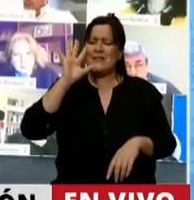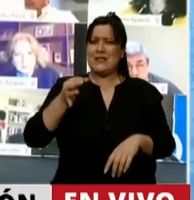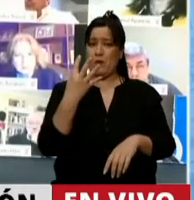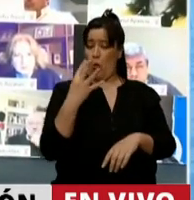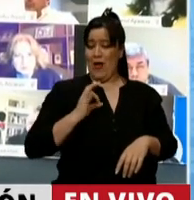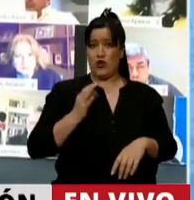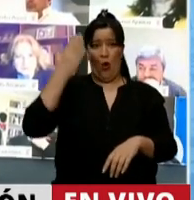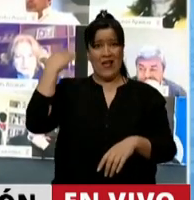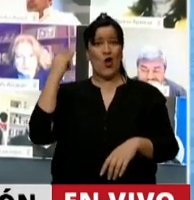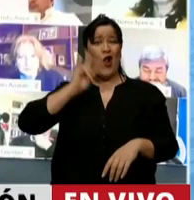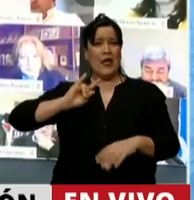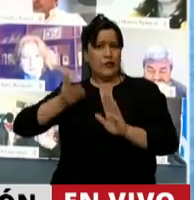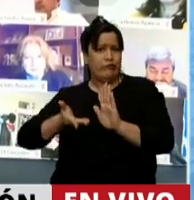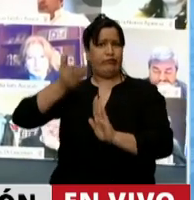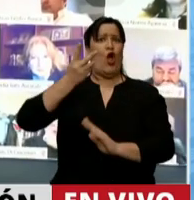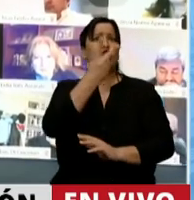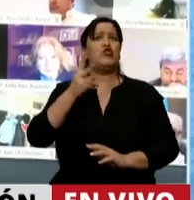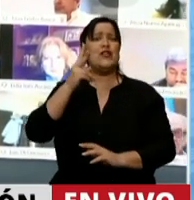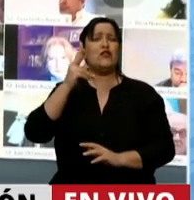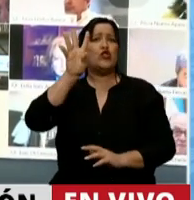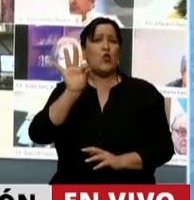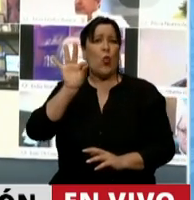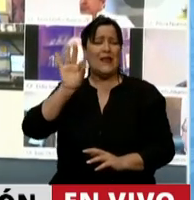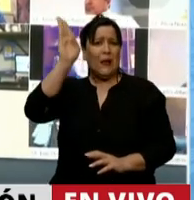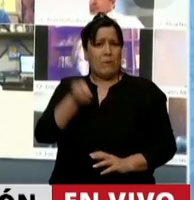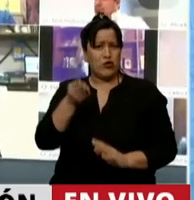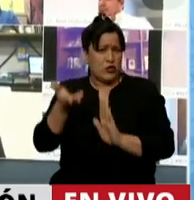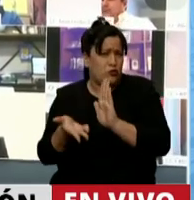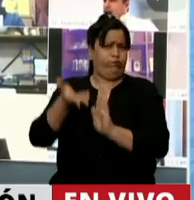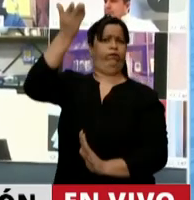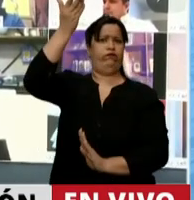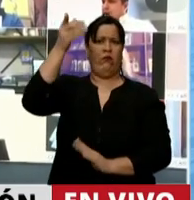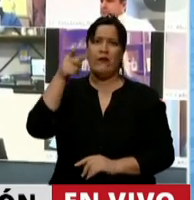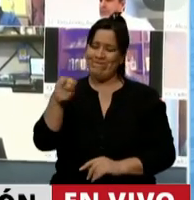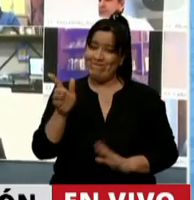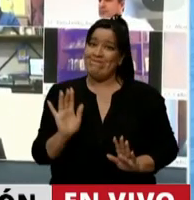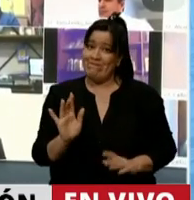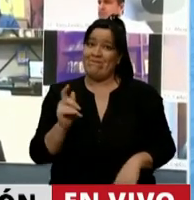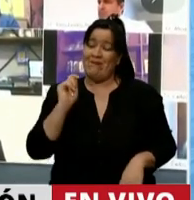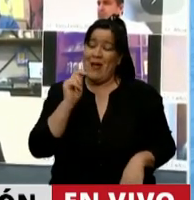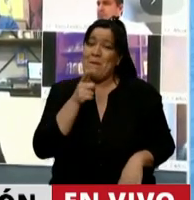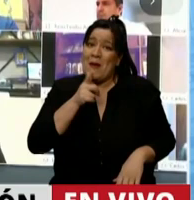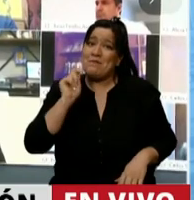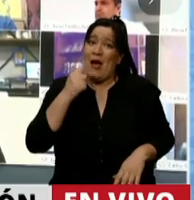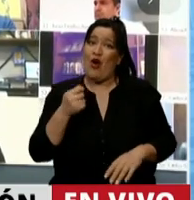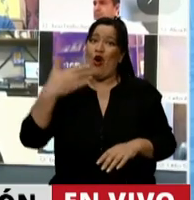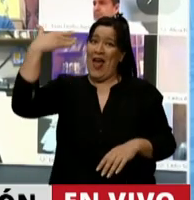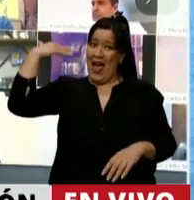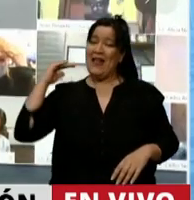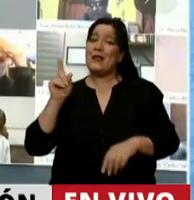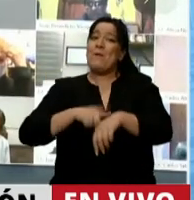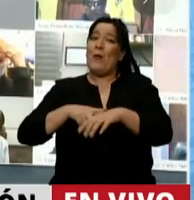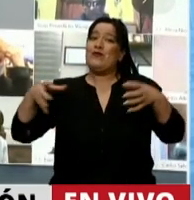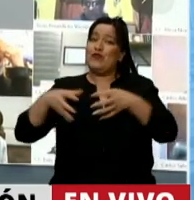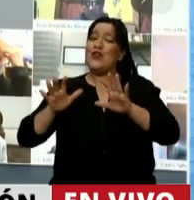4 años la leche subió 250% el valor. Hubiera sido interesante que ese planteo y estos planteos lo hagan cuando fuera un